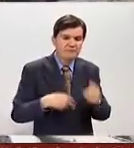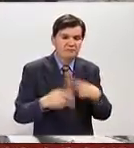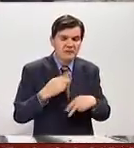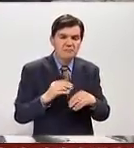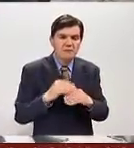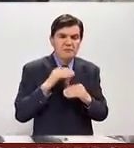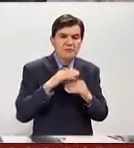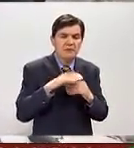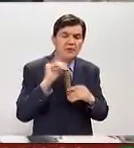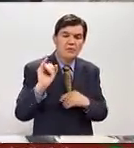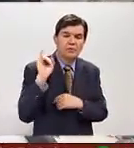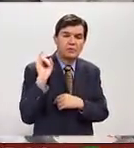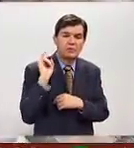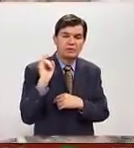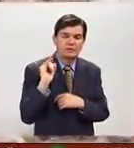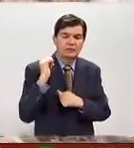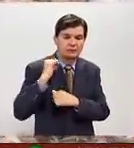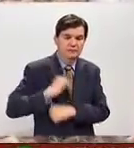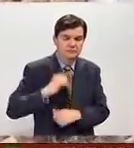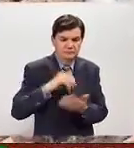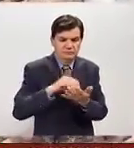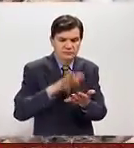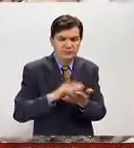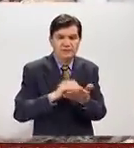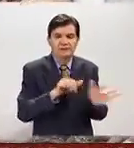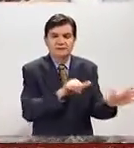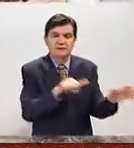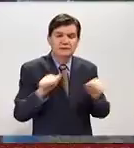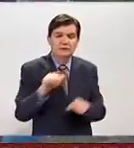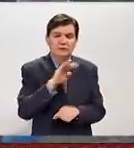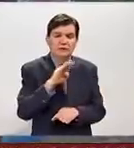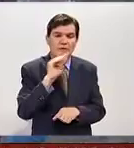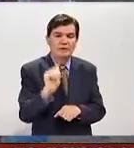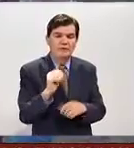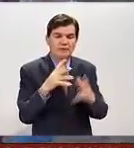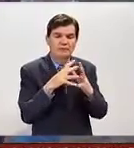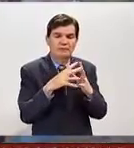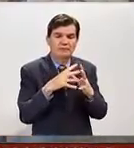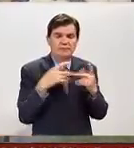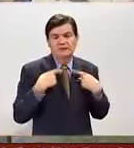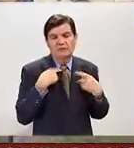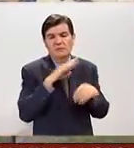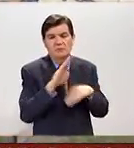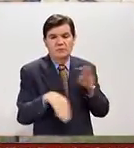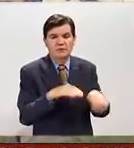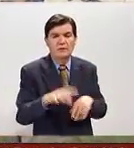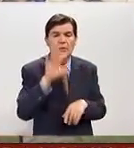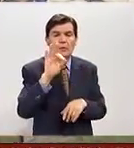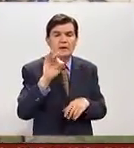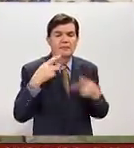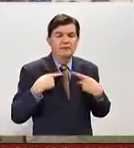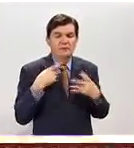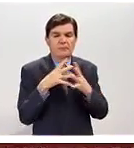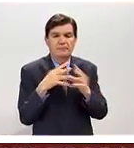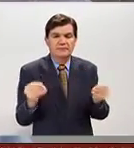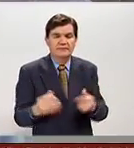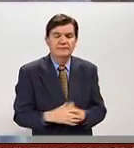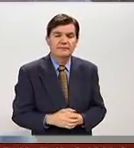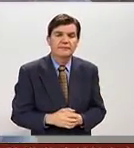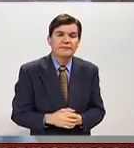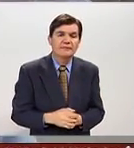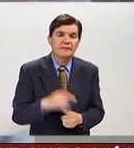Hasta este jueves, las autoridades registraron 659 fallecidos y 40 personas desaparecidas.